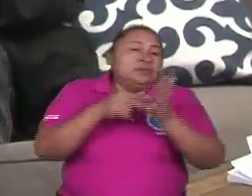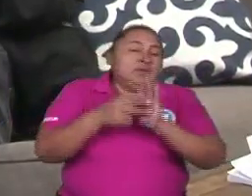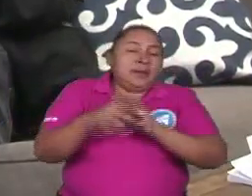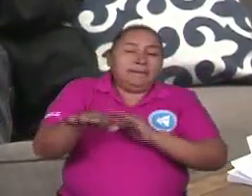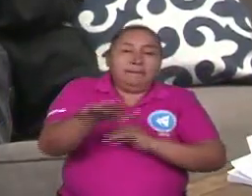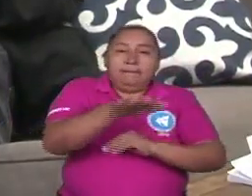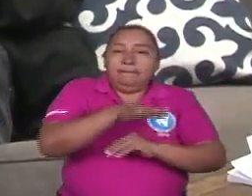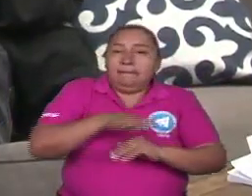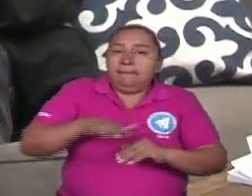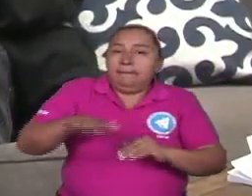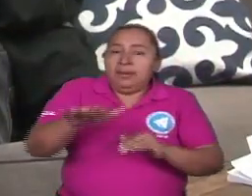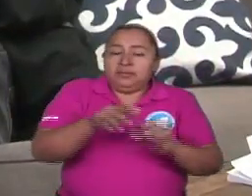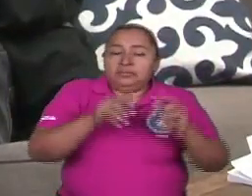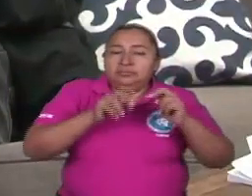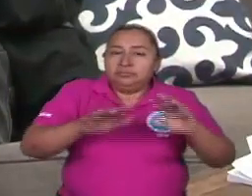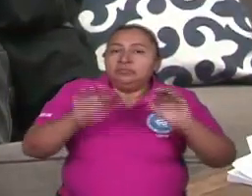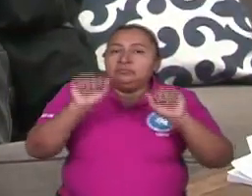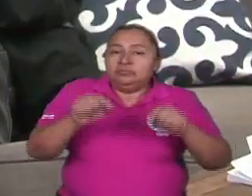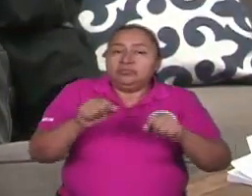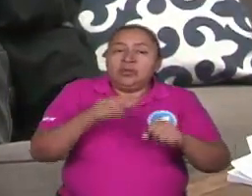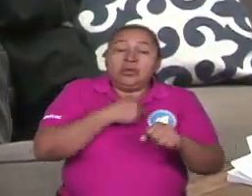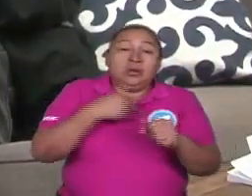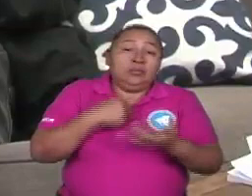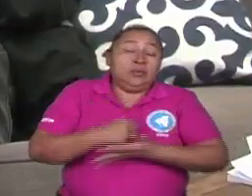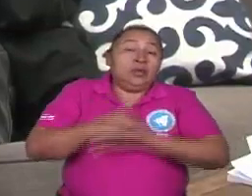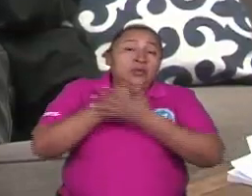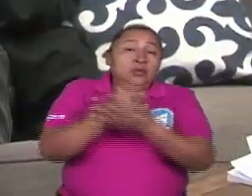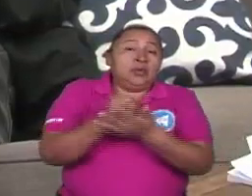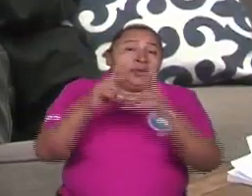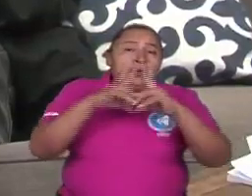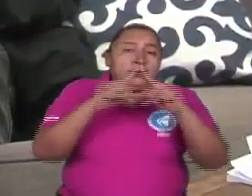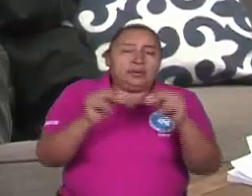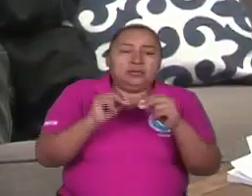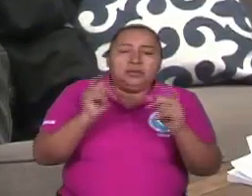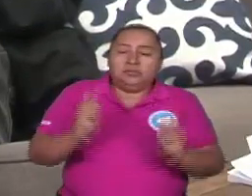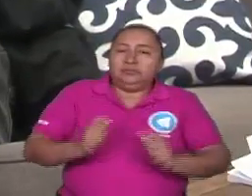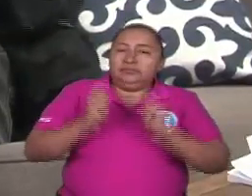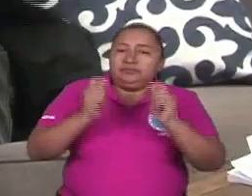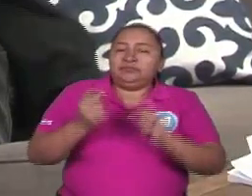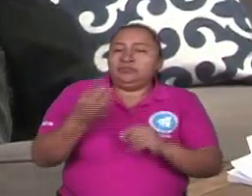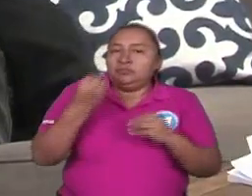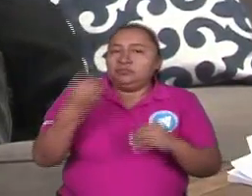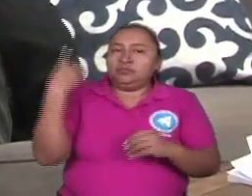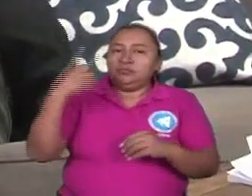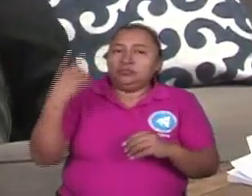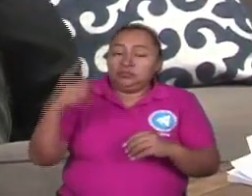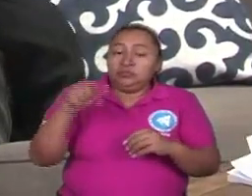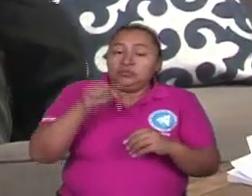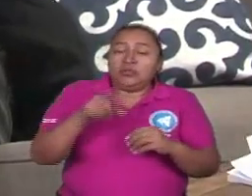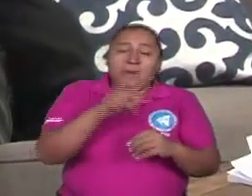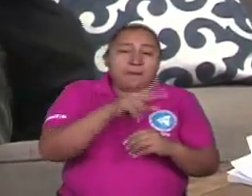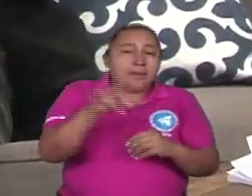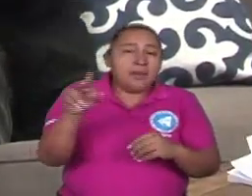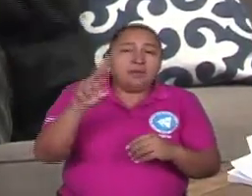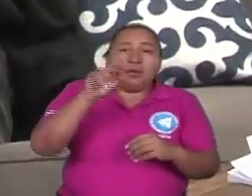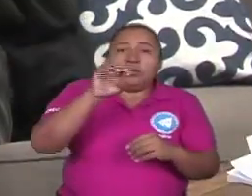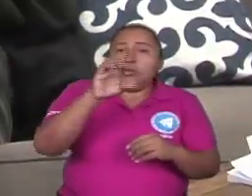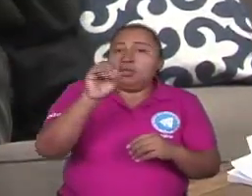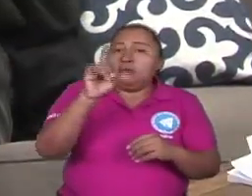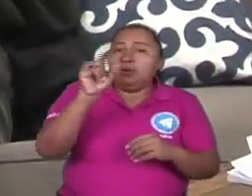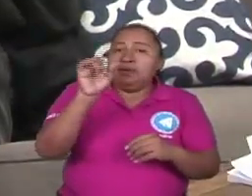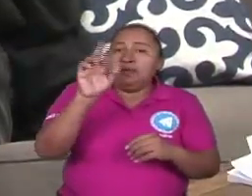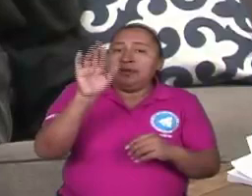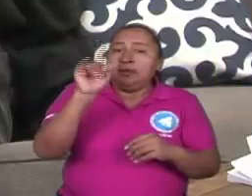le pudieran permitir al país restituir un montón de derechos que el mismo neoliberalismo en los 90 había destruido.